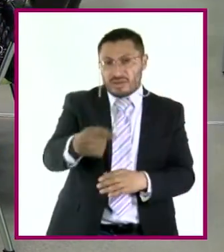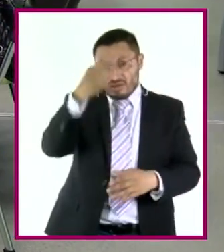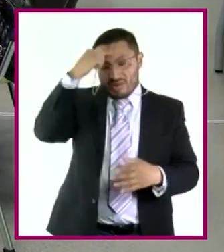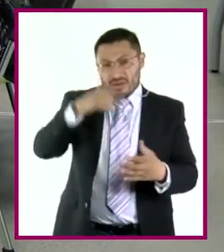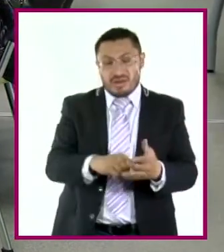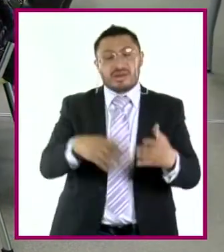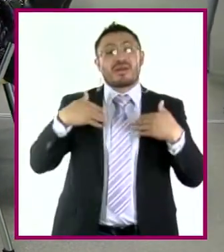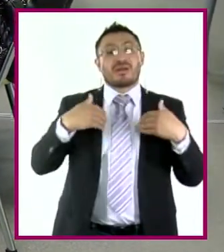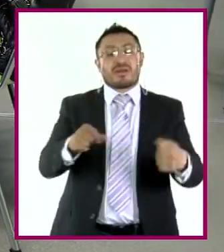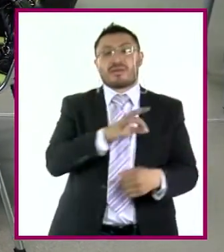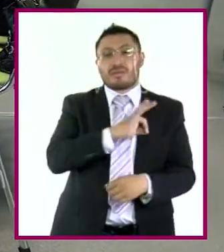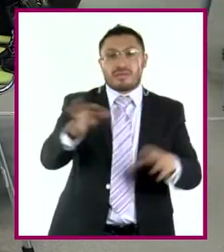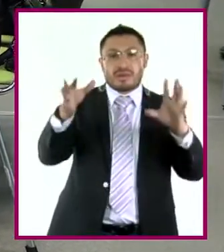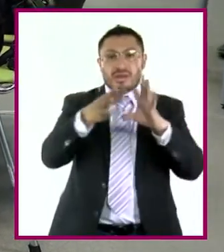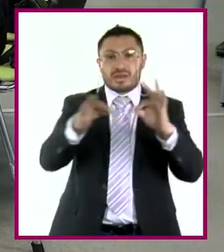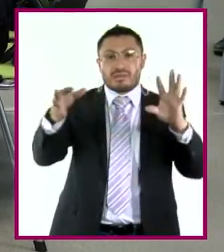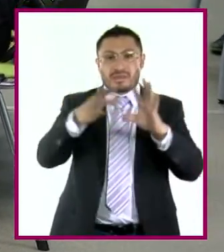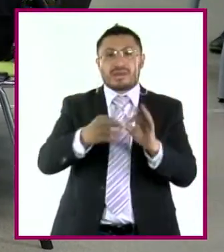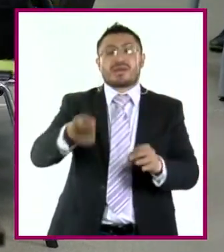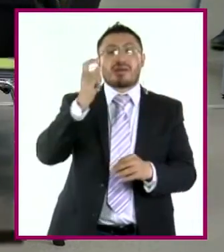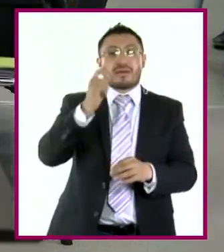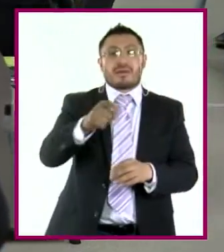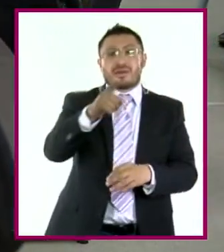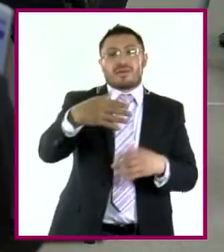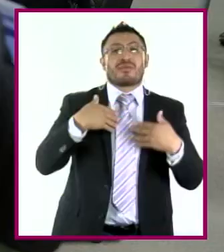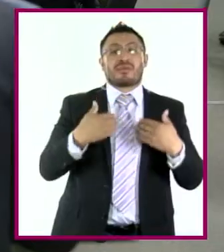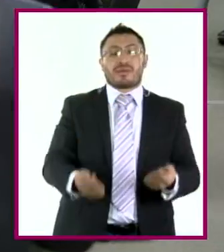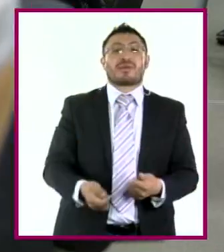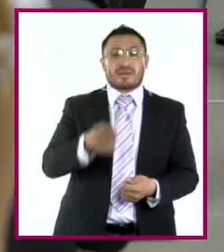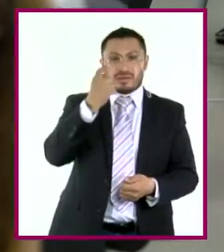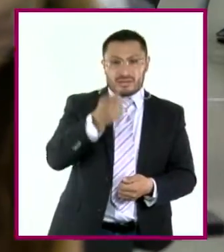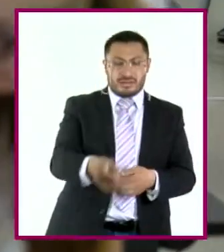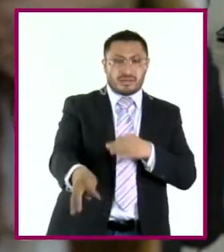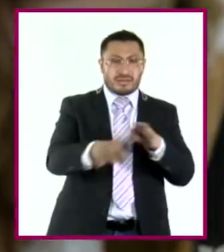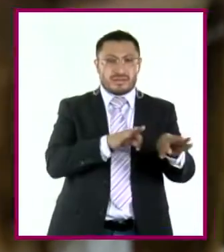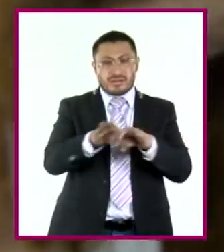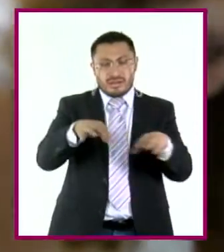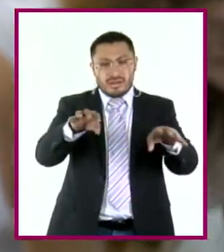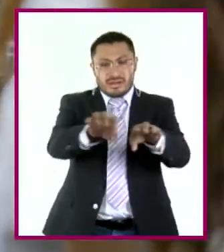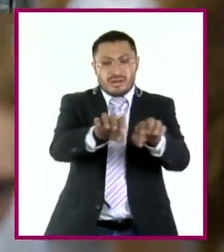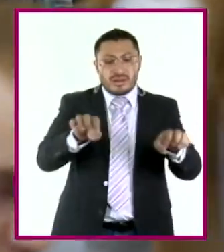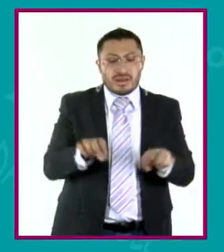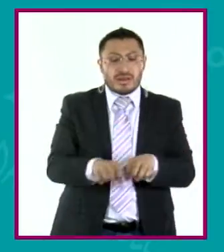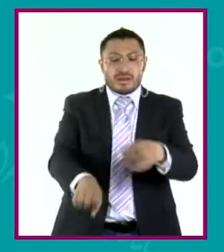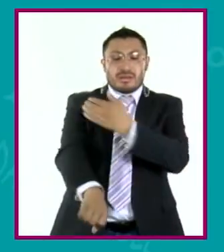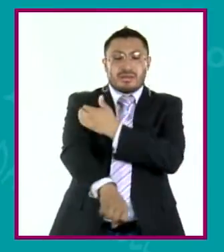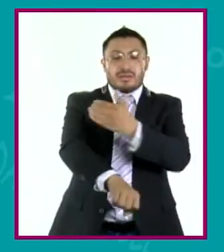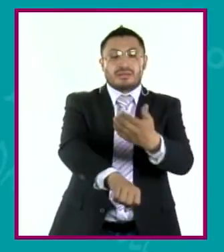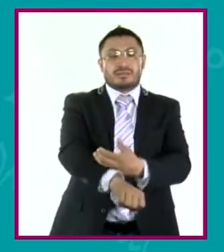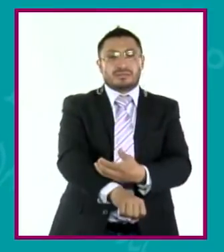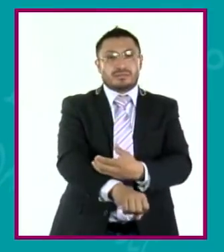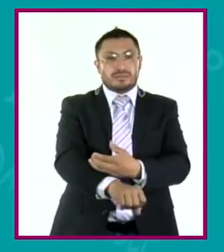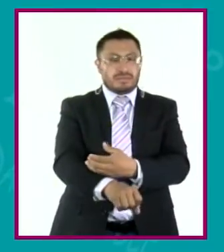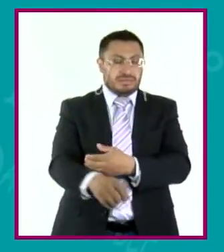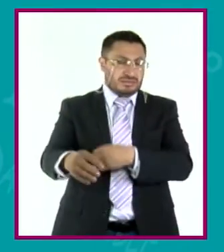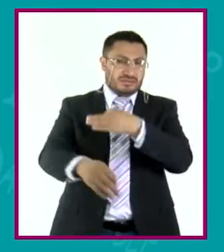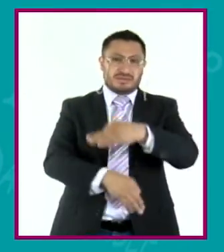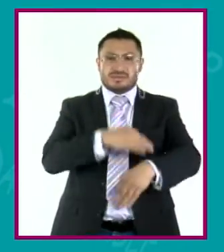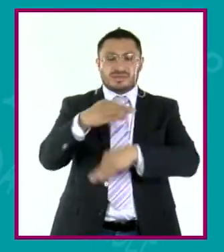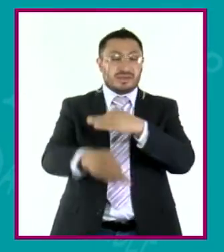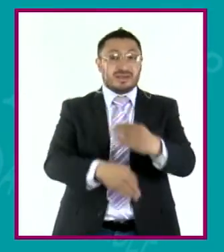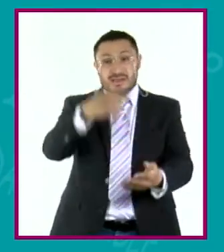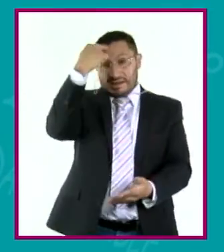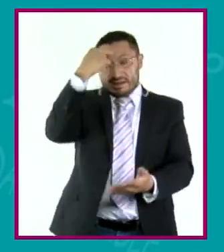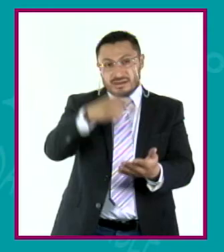se lo puedes explicar a alguien, es que sí lo entendiste. Entonces, trabajar en equipo con tus compañeros, todo eso creo que